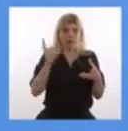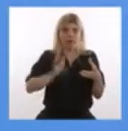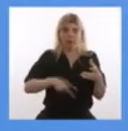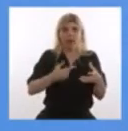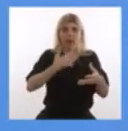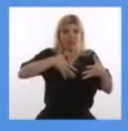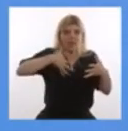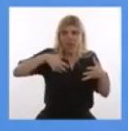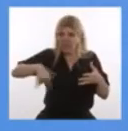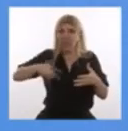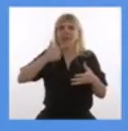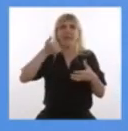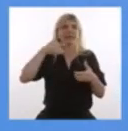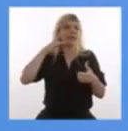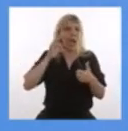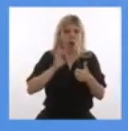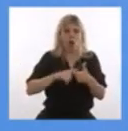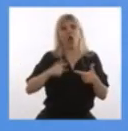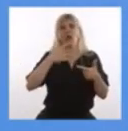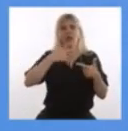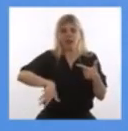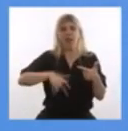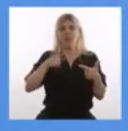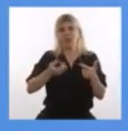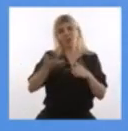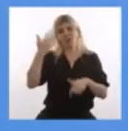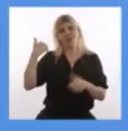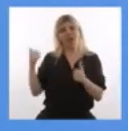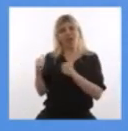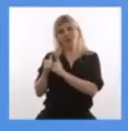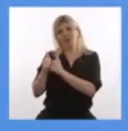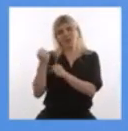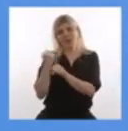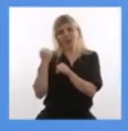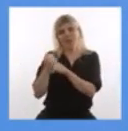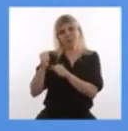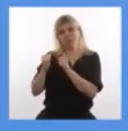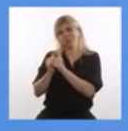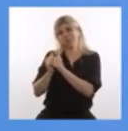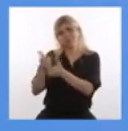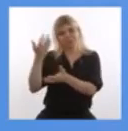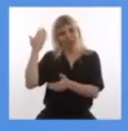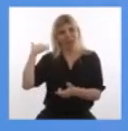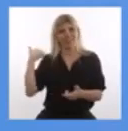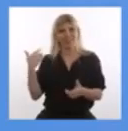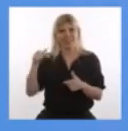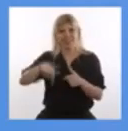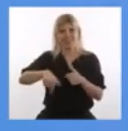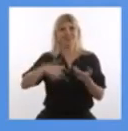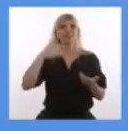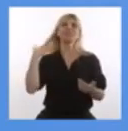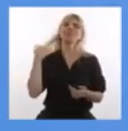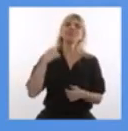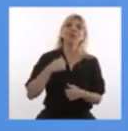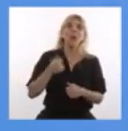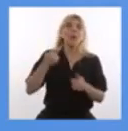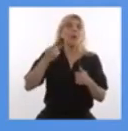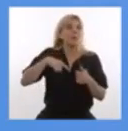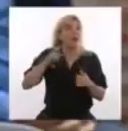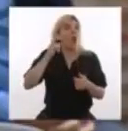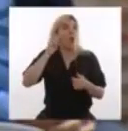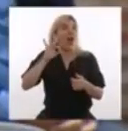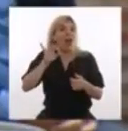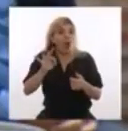Santiago entiende muy bien de qué le hablo porque militamos muchos años juntos antes de esto. Pero Guado ha sido un intérprete